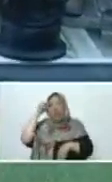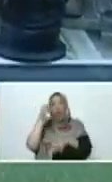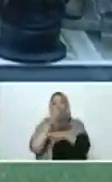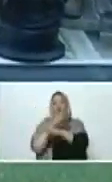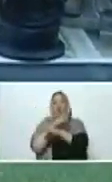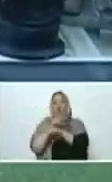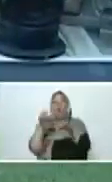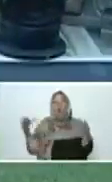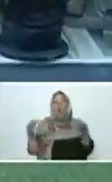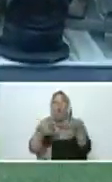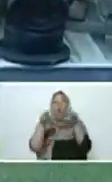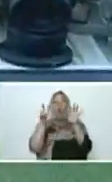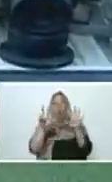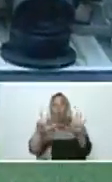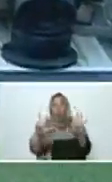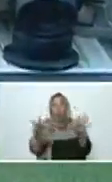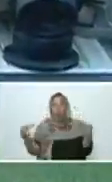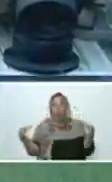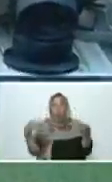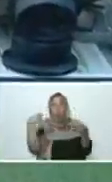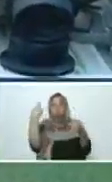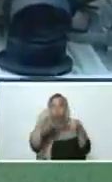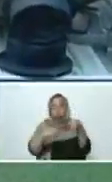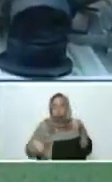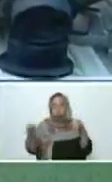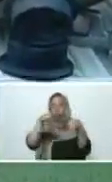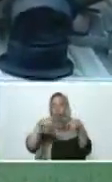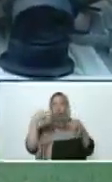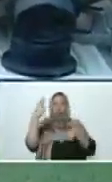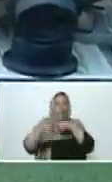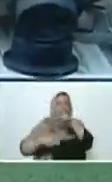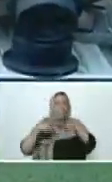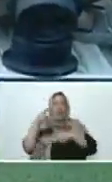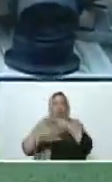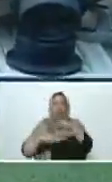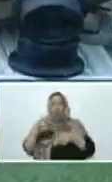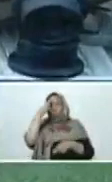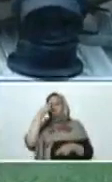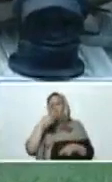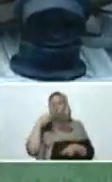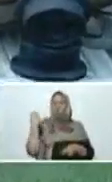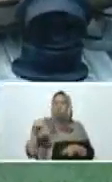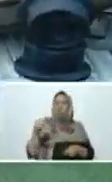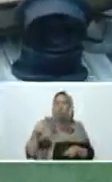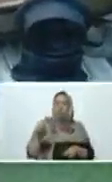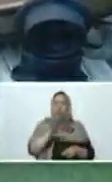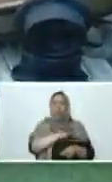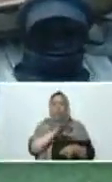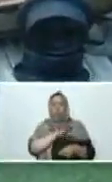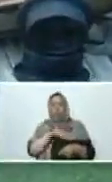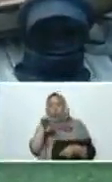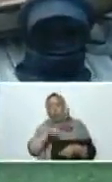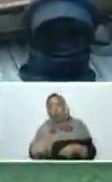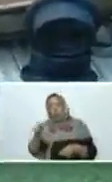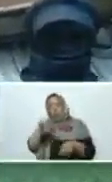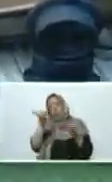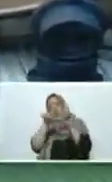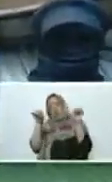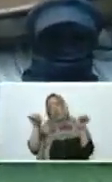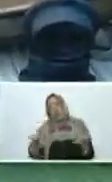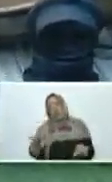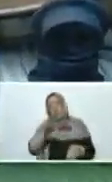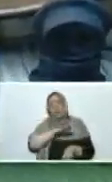para que el Metro de los Teques arranque con un hecho inédito en Venezuela, que es la fabricación de las ruedas de nuestro sistema Metro,